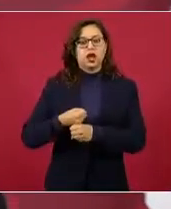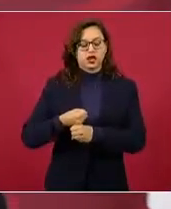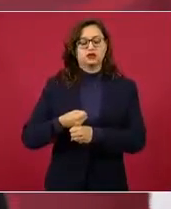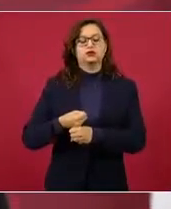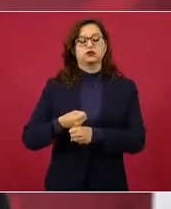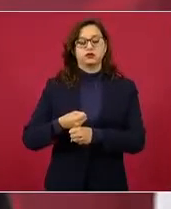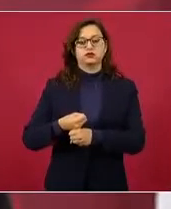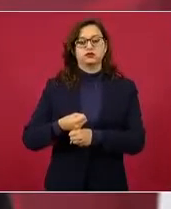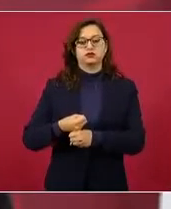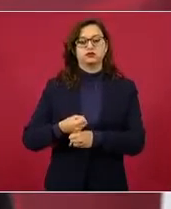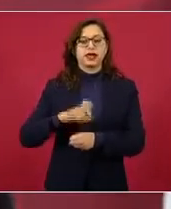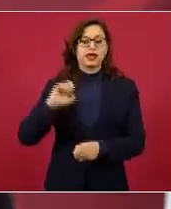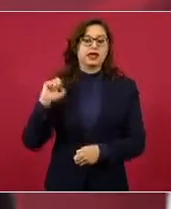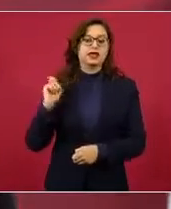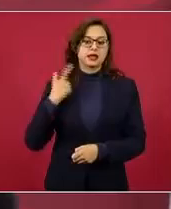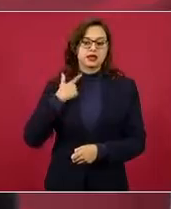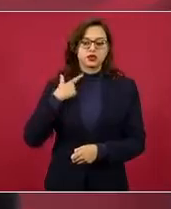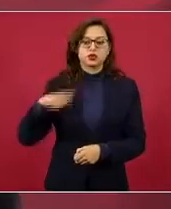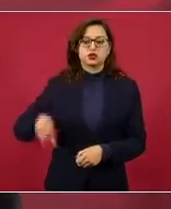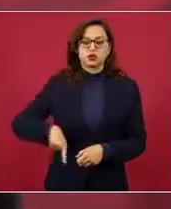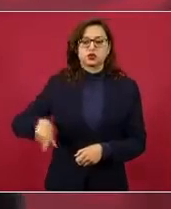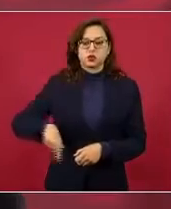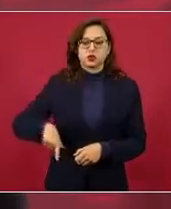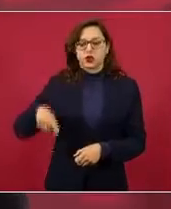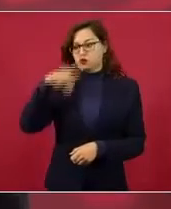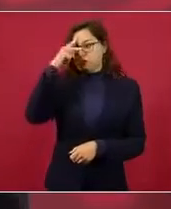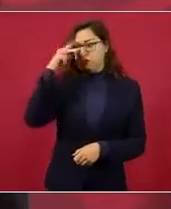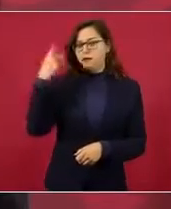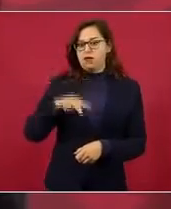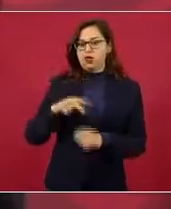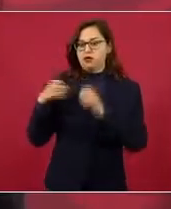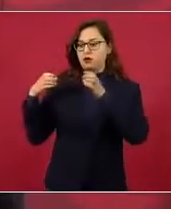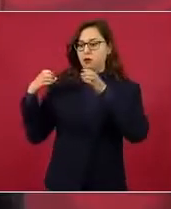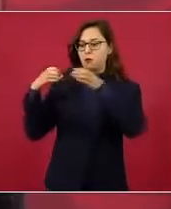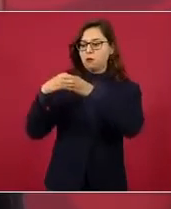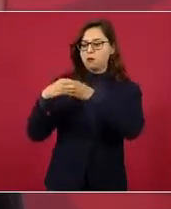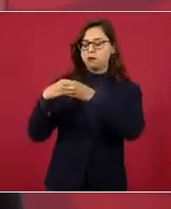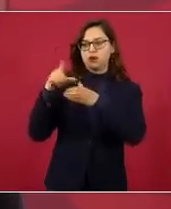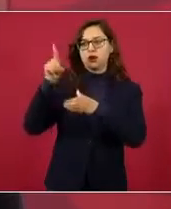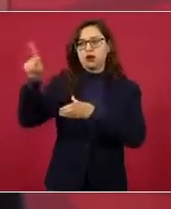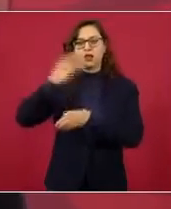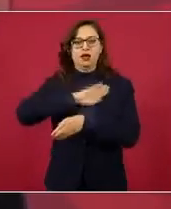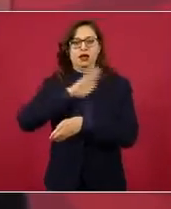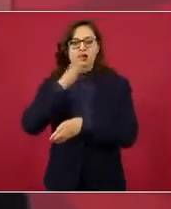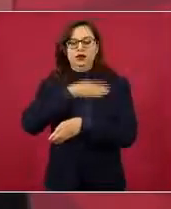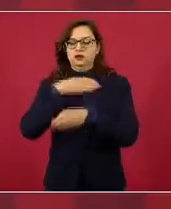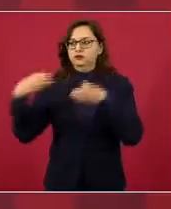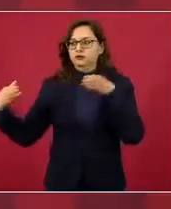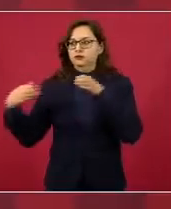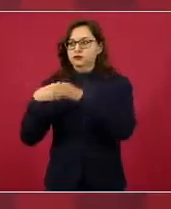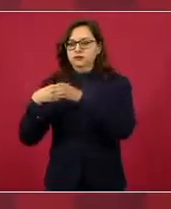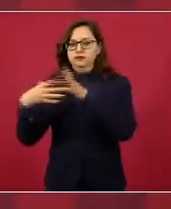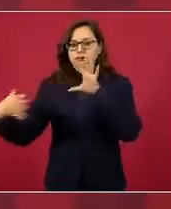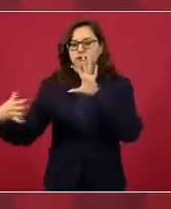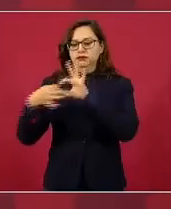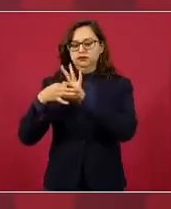en la cúpula de los